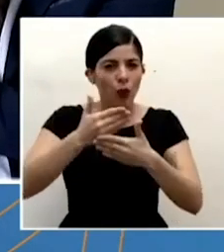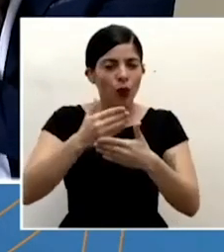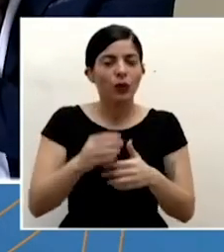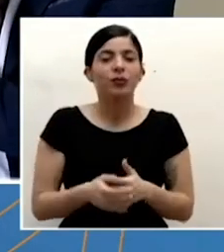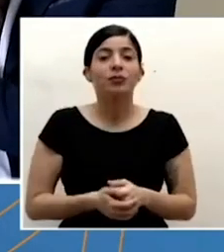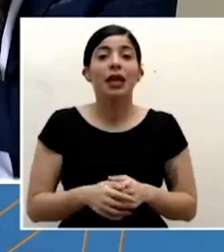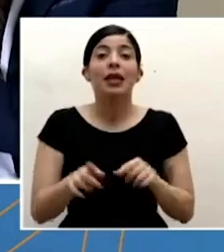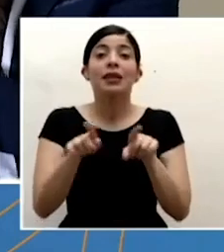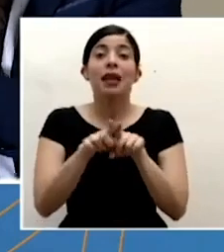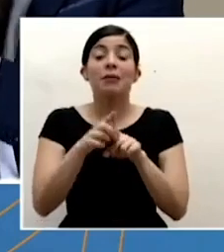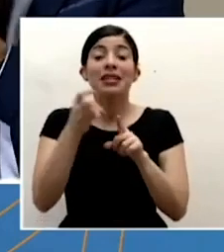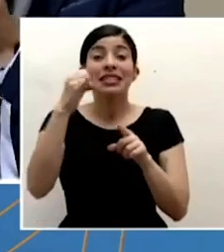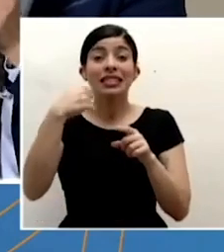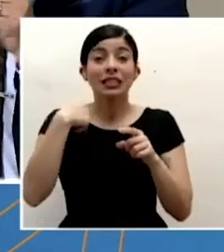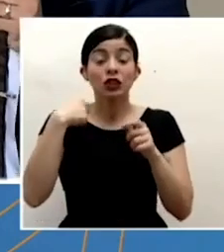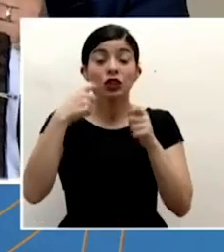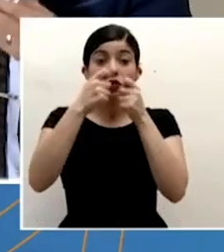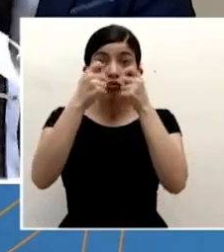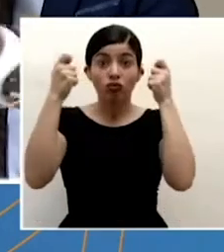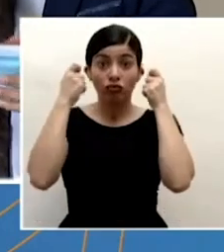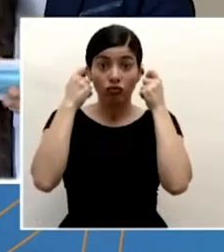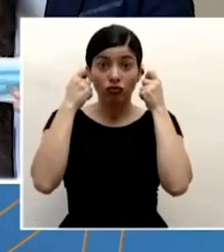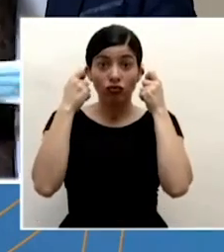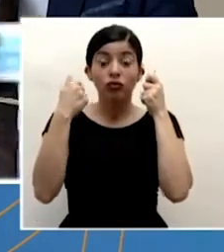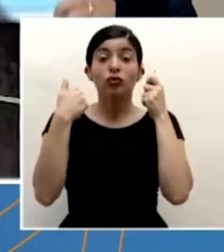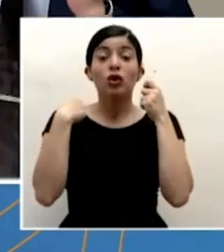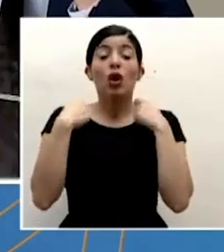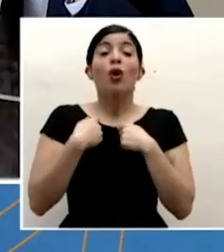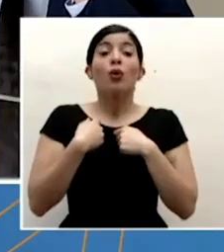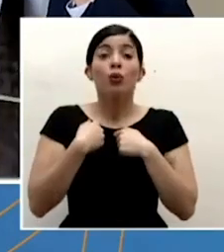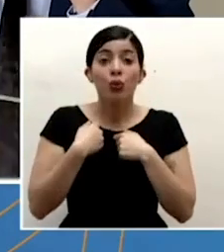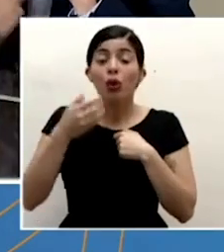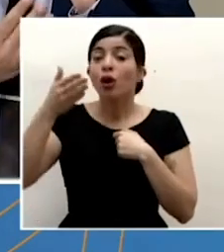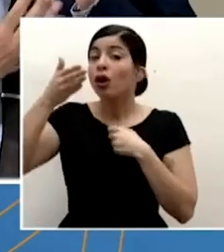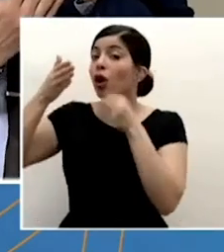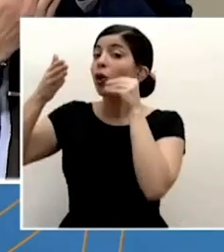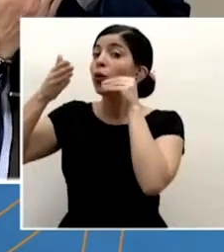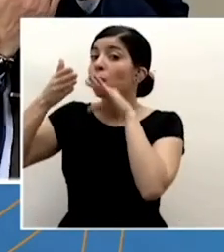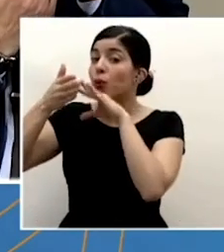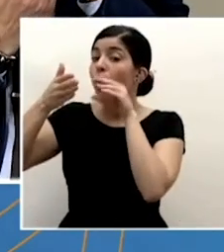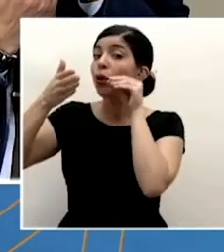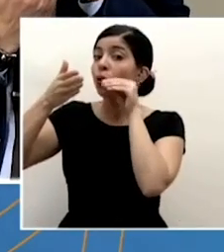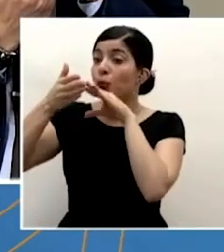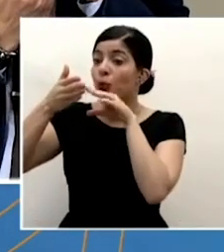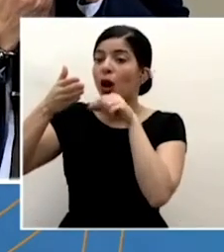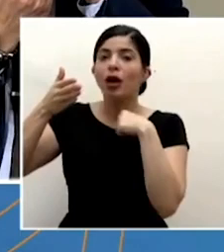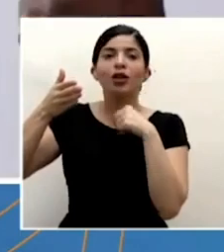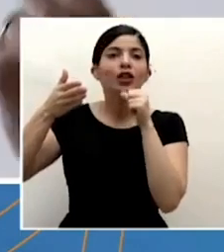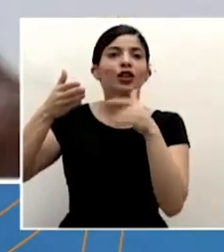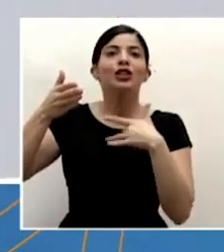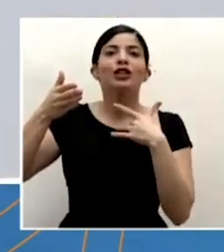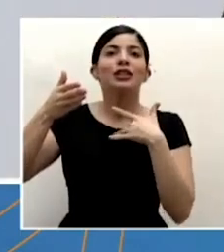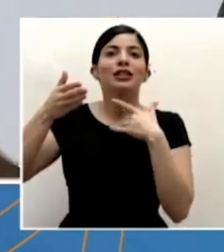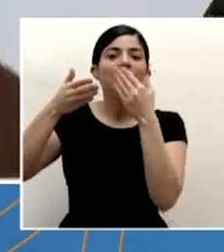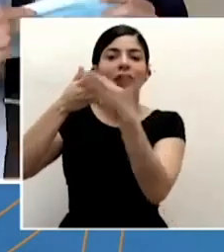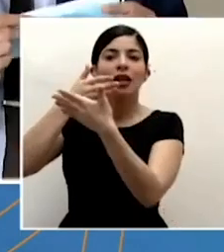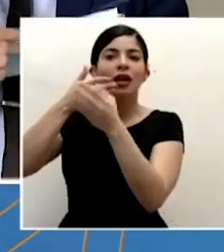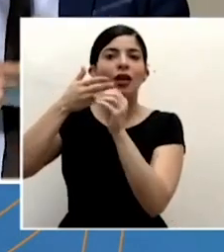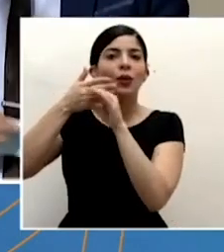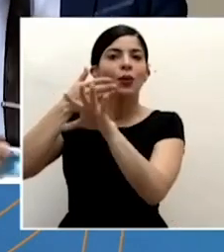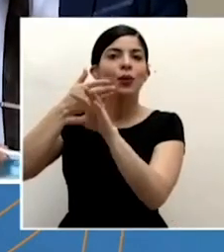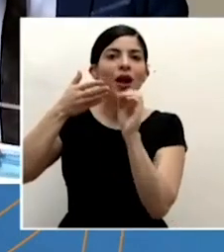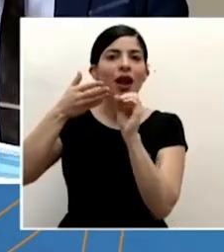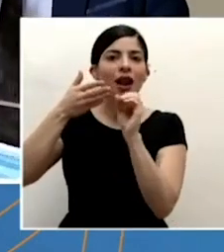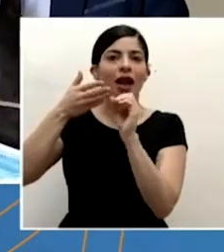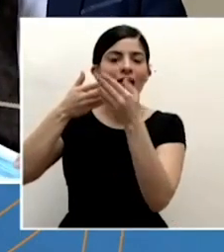si yo la tengo puesta y trato de soplar a través de ella yo no siento el aire que está pasando eso significa que tiene un buen